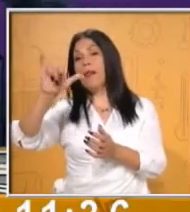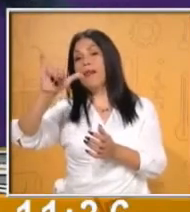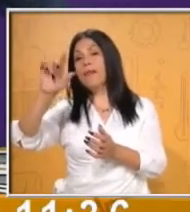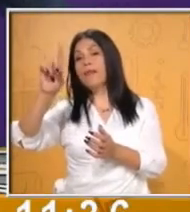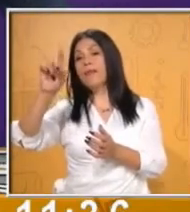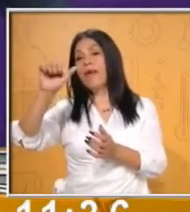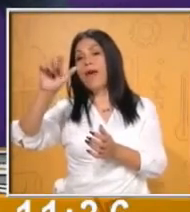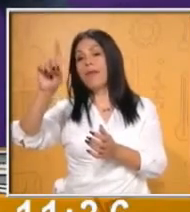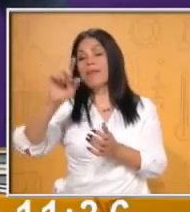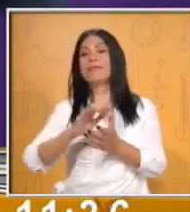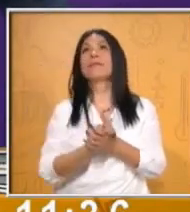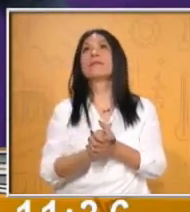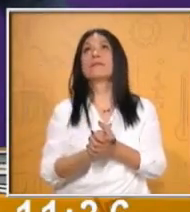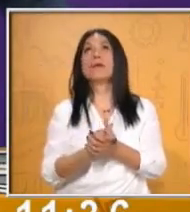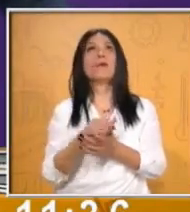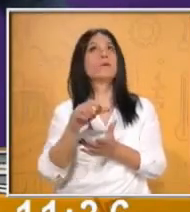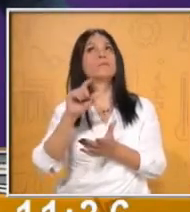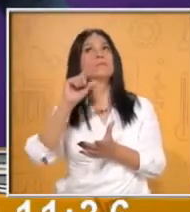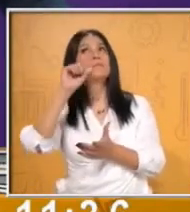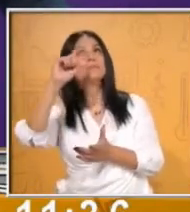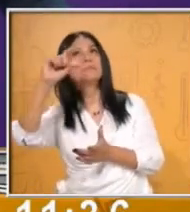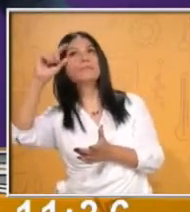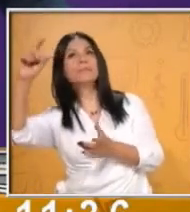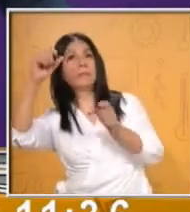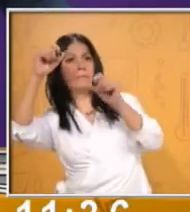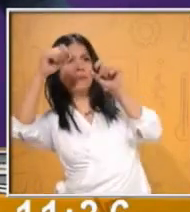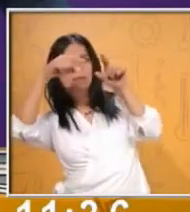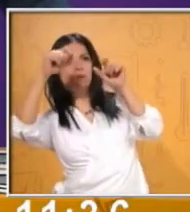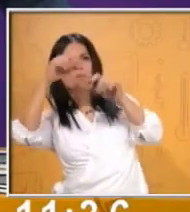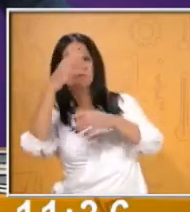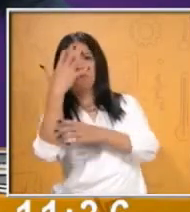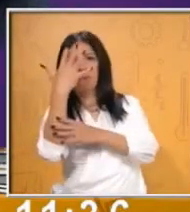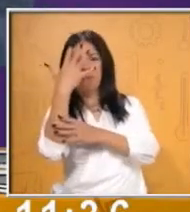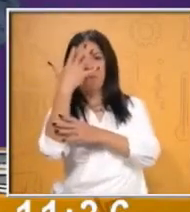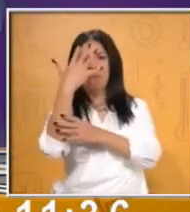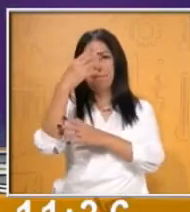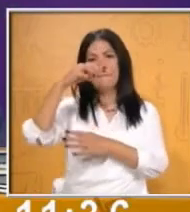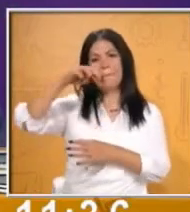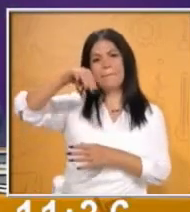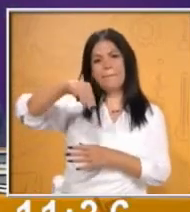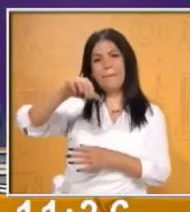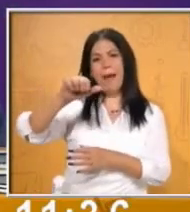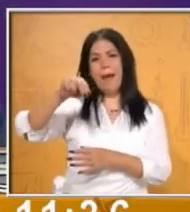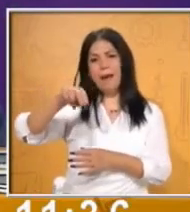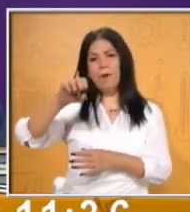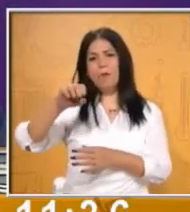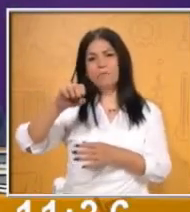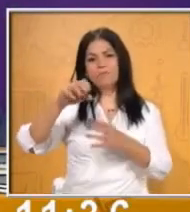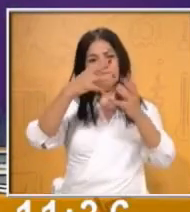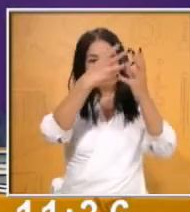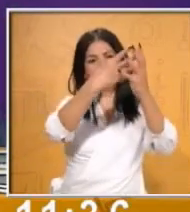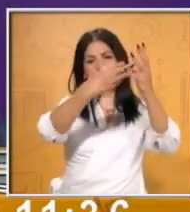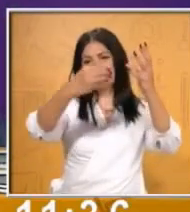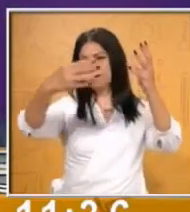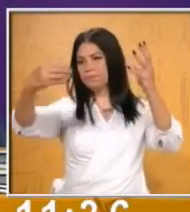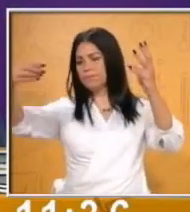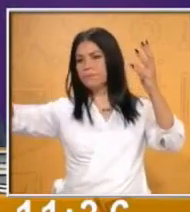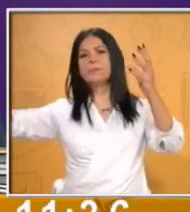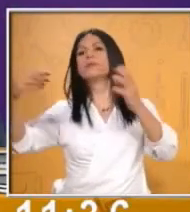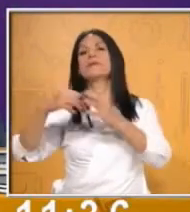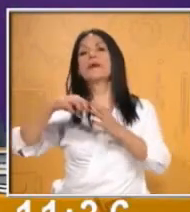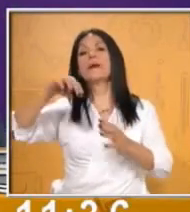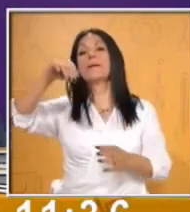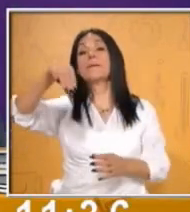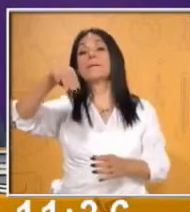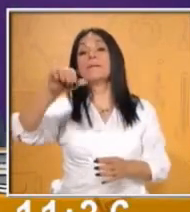Otra podría ser... ser... Manota.